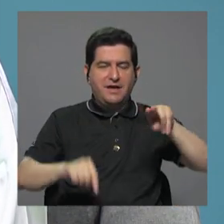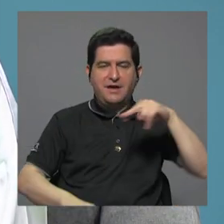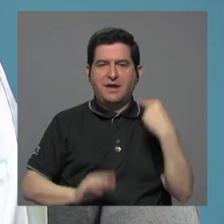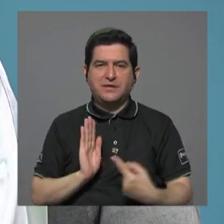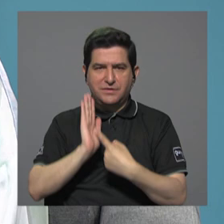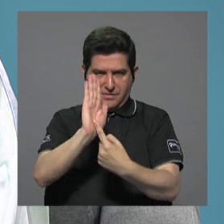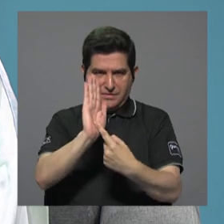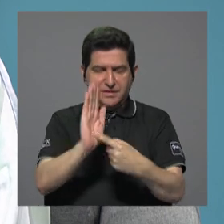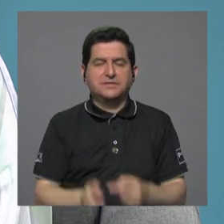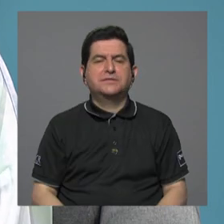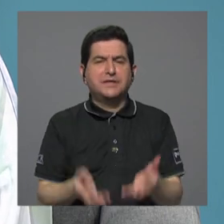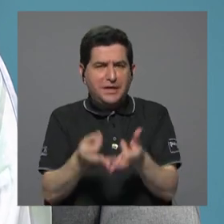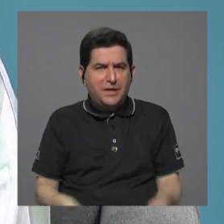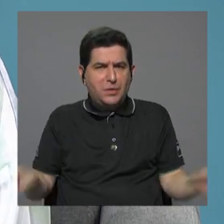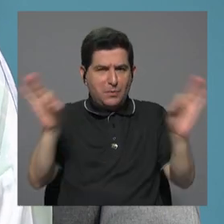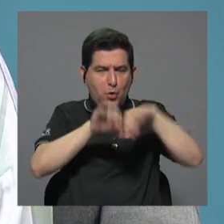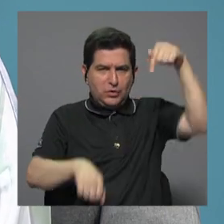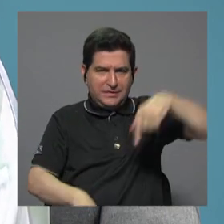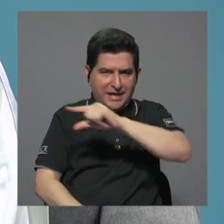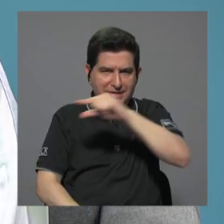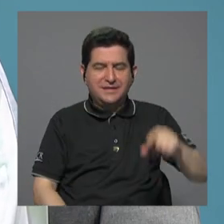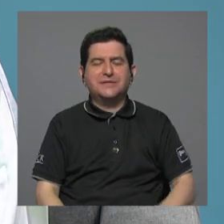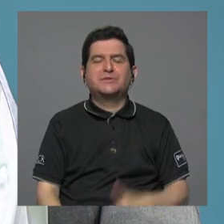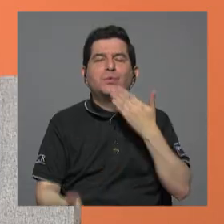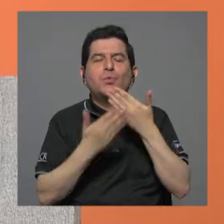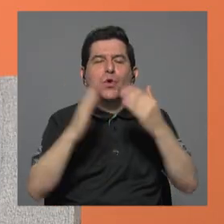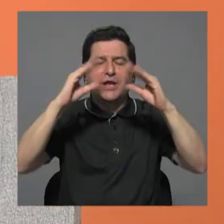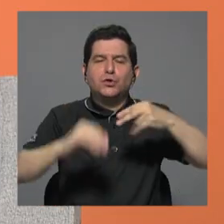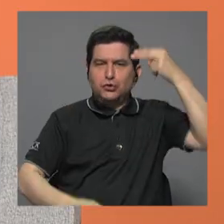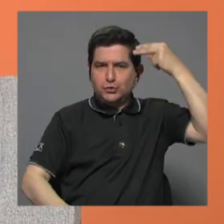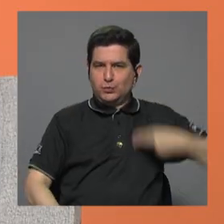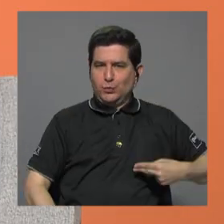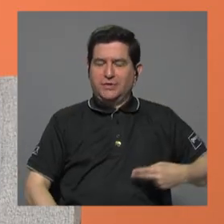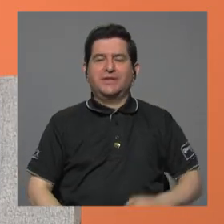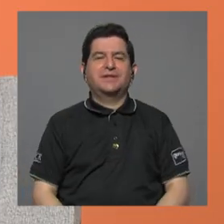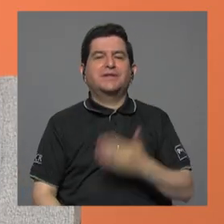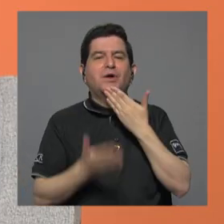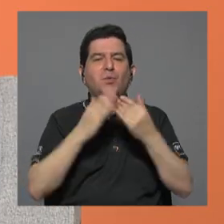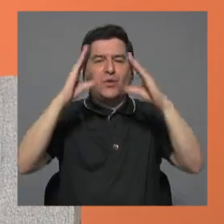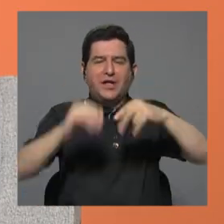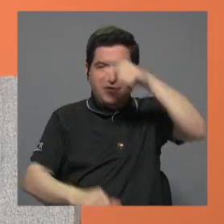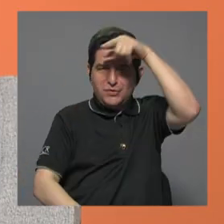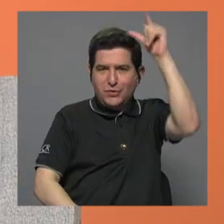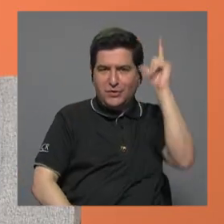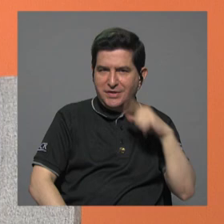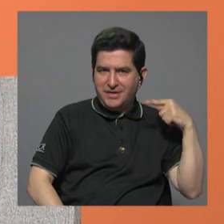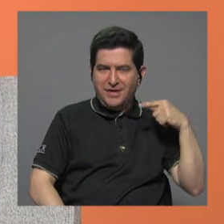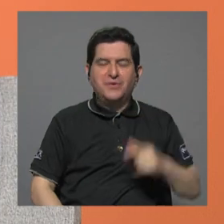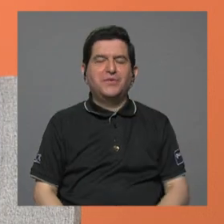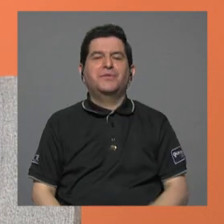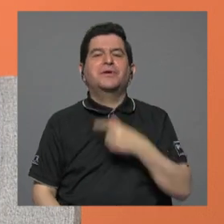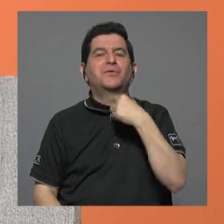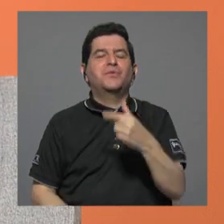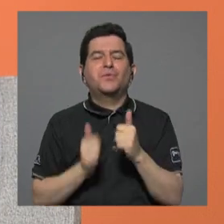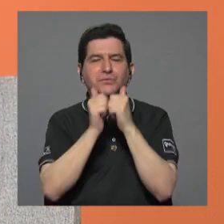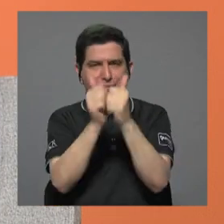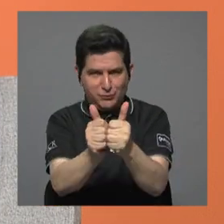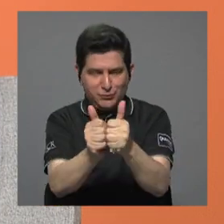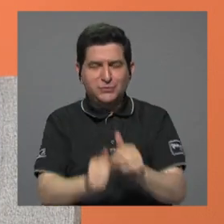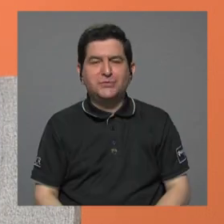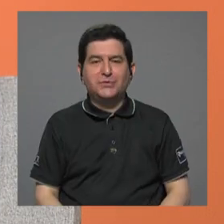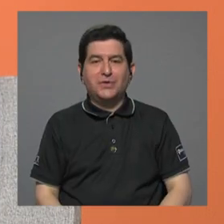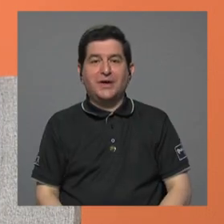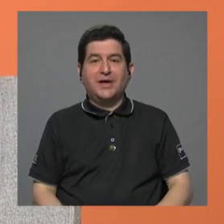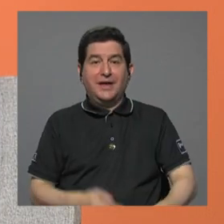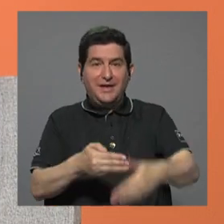noticias de relevancia de esta semana. Buenas noches Hulda. Buenas noches doña Laura, ¿qué tal? Un placer acompañarle en este